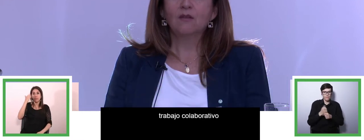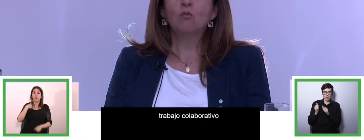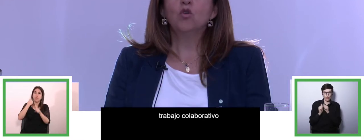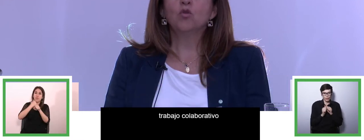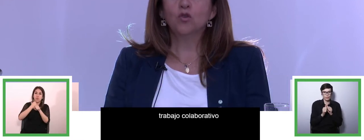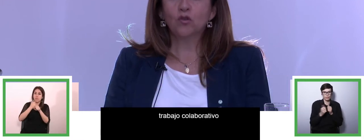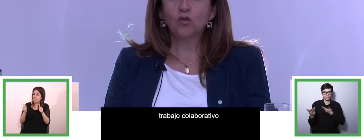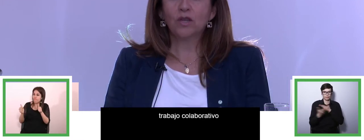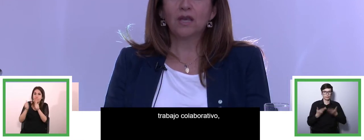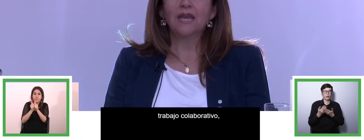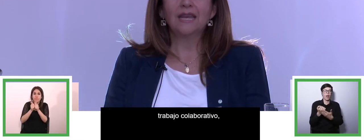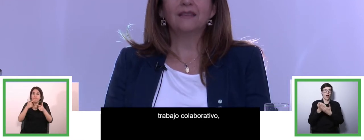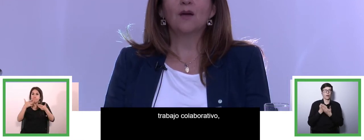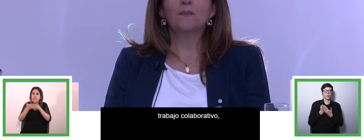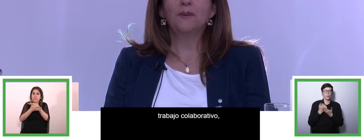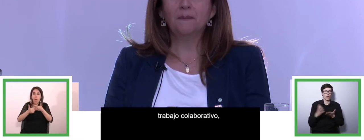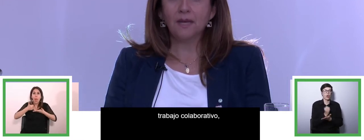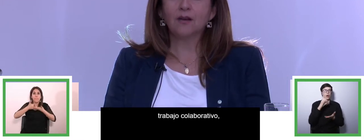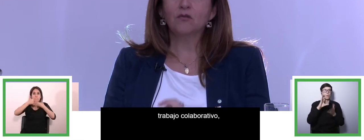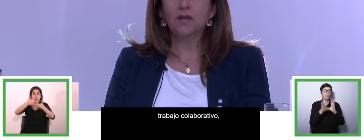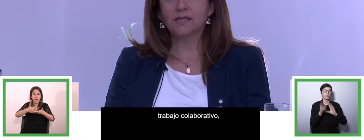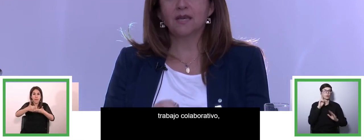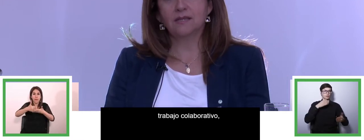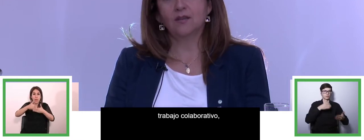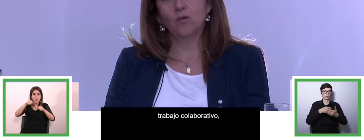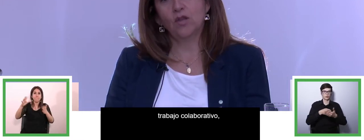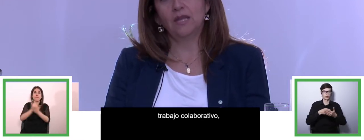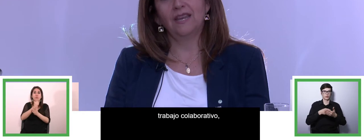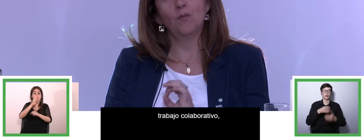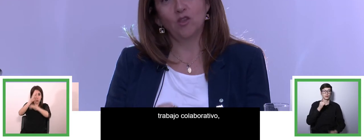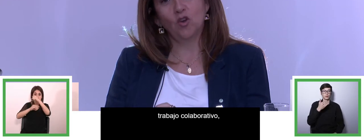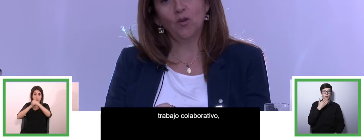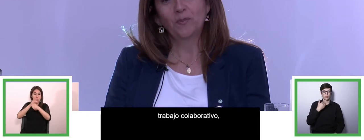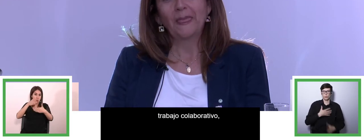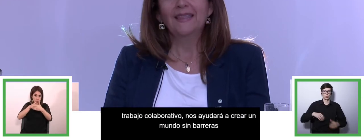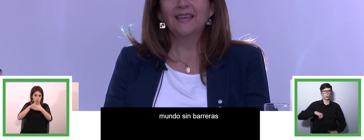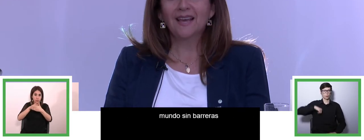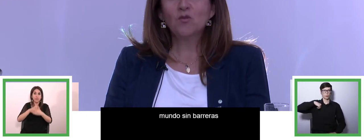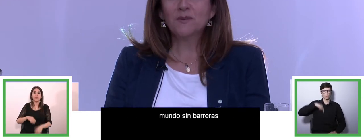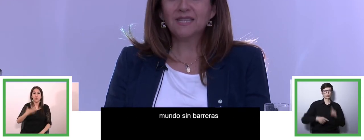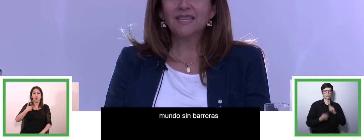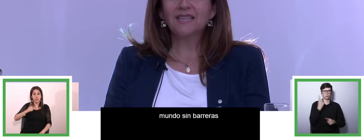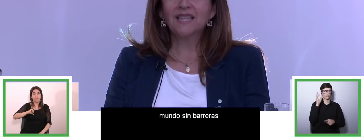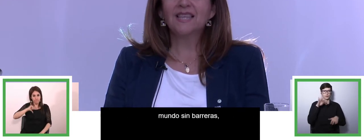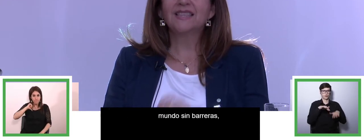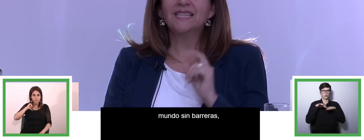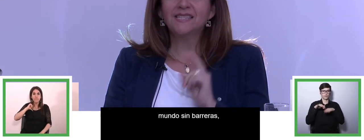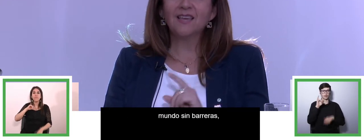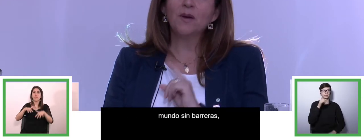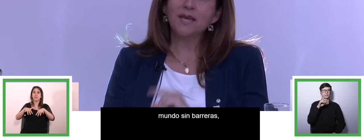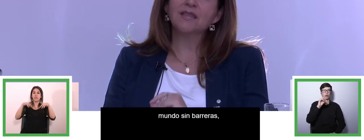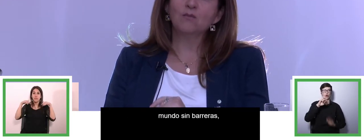Estamos muy orgullosos que en esta primera conferencia de Ciro Project en español tengamos representantes de